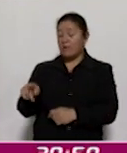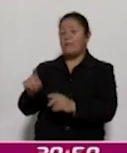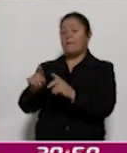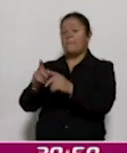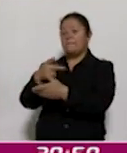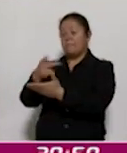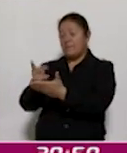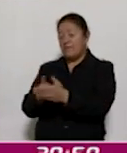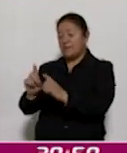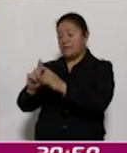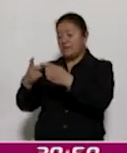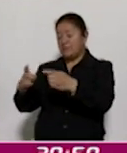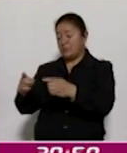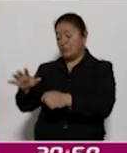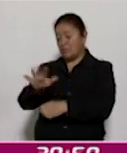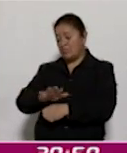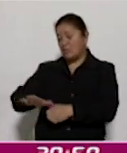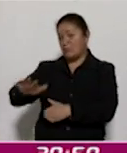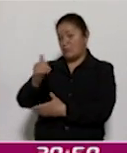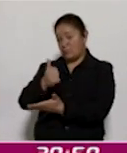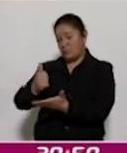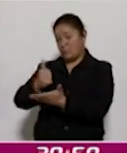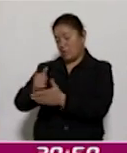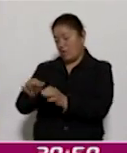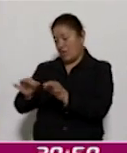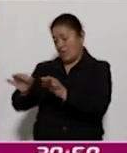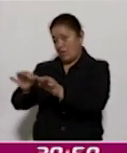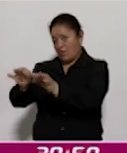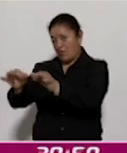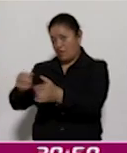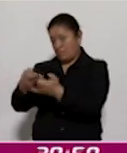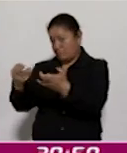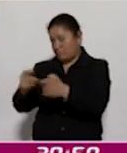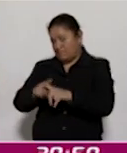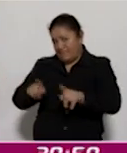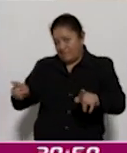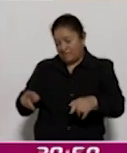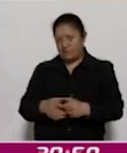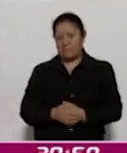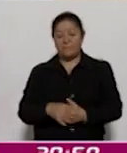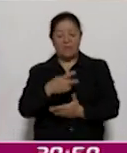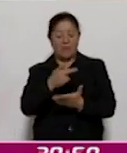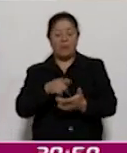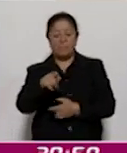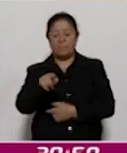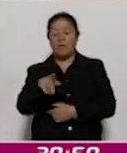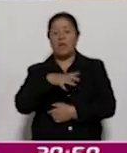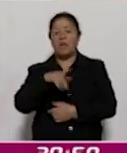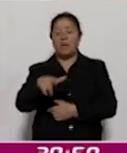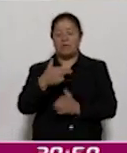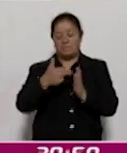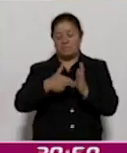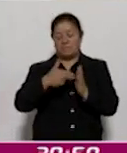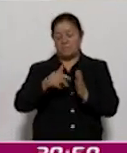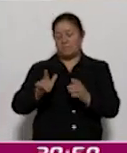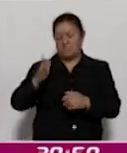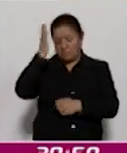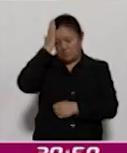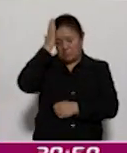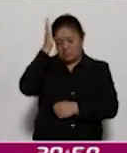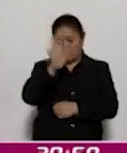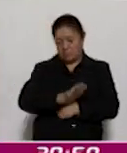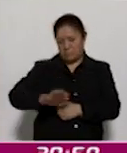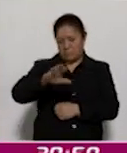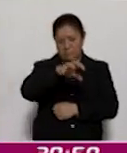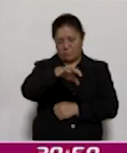urbano y ordenamiento del territorio. Los diálogos sobre proyectos y acciones locales, así como sobre la implementación de mecanismos de gobernanza metropolitana